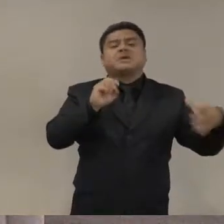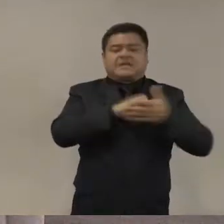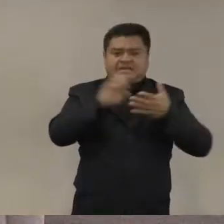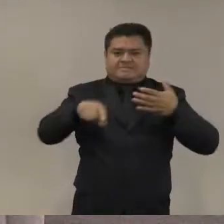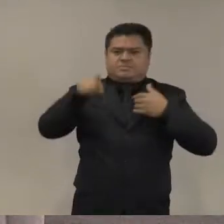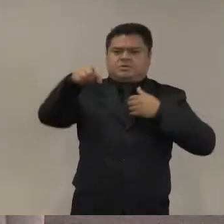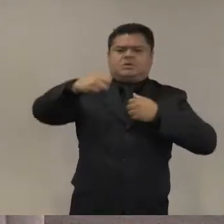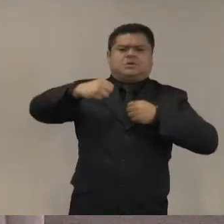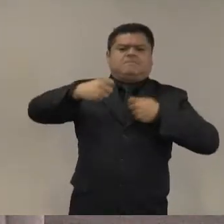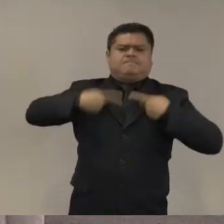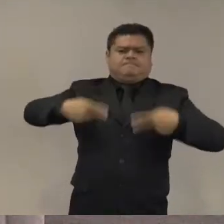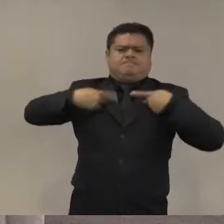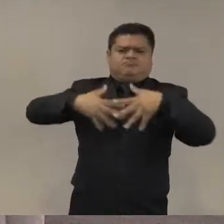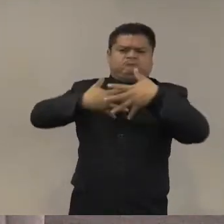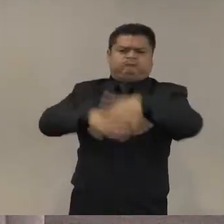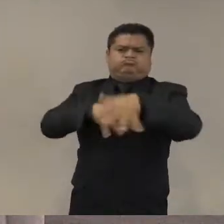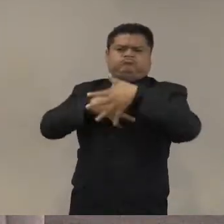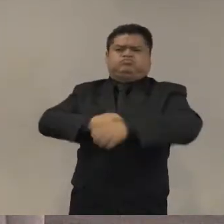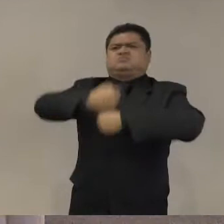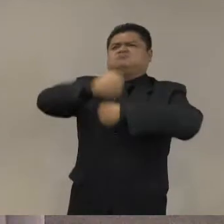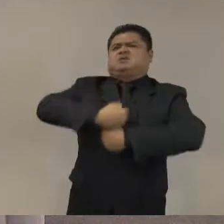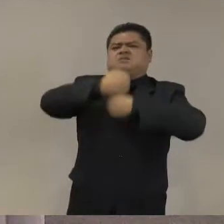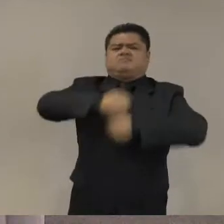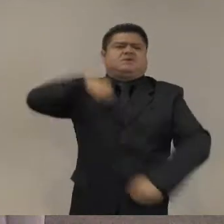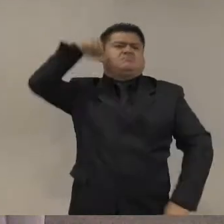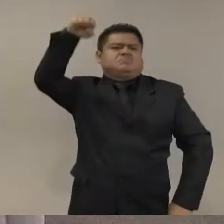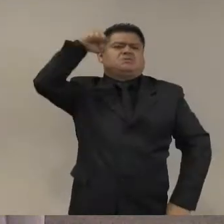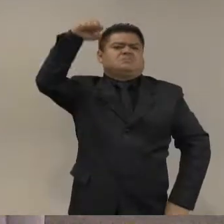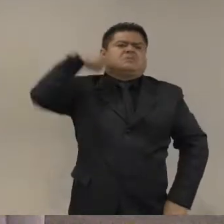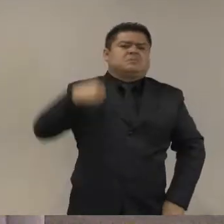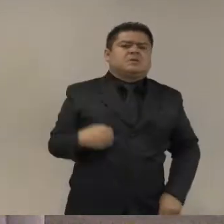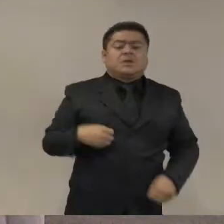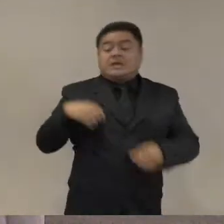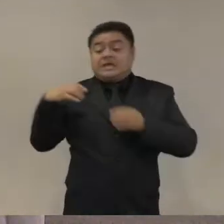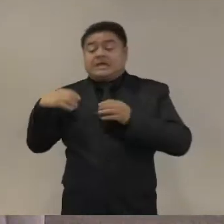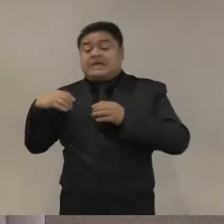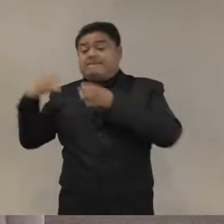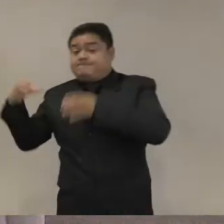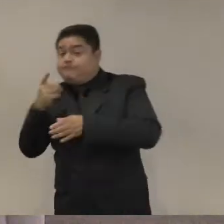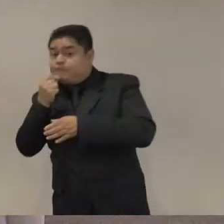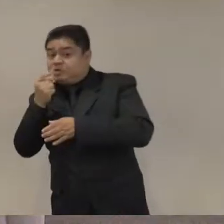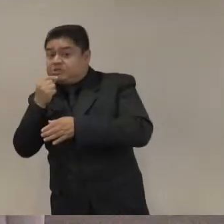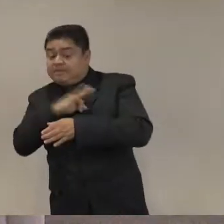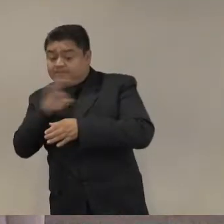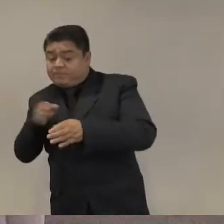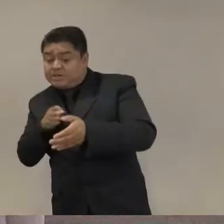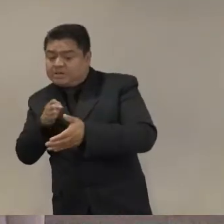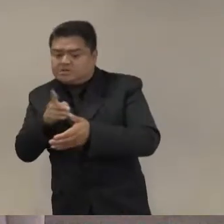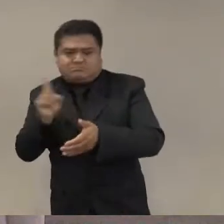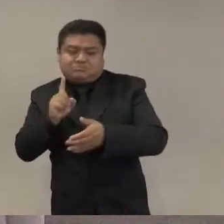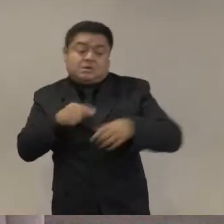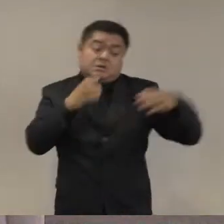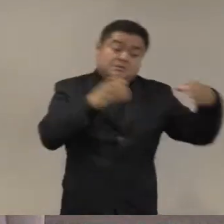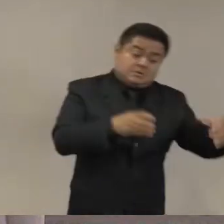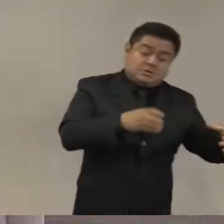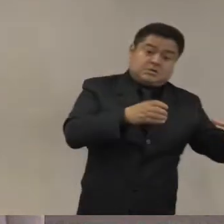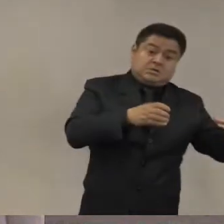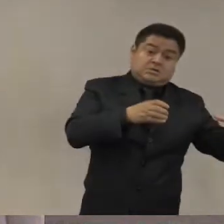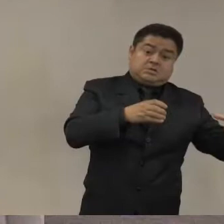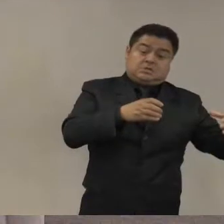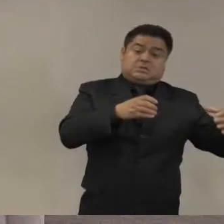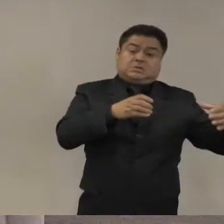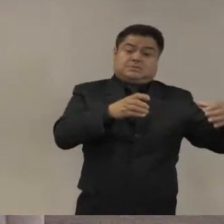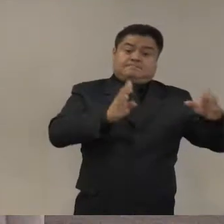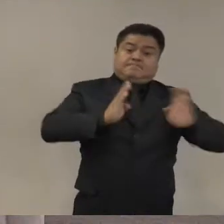manifestaciones entonces ese siempre es un riesgo latente también todo este panorama nos